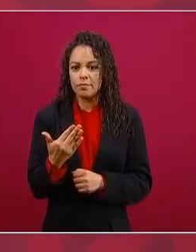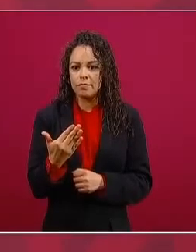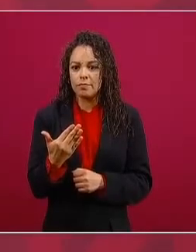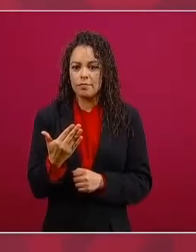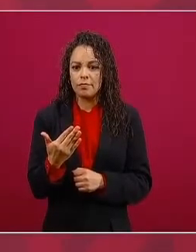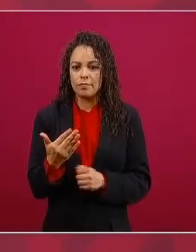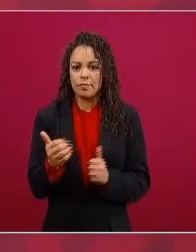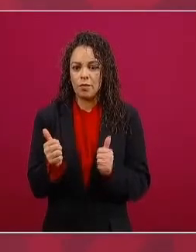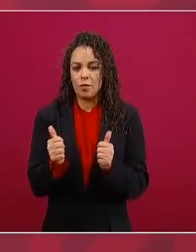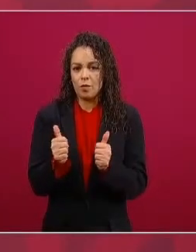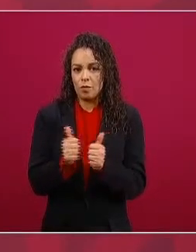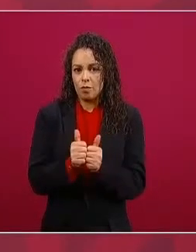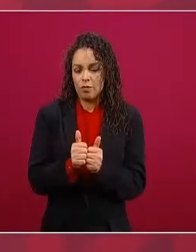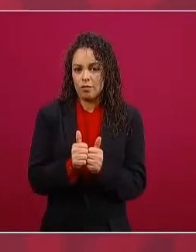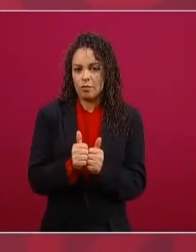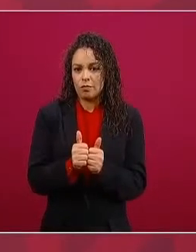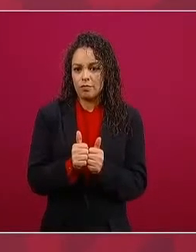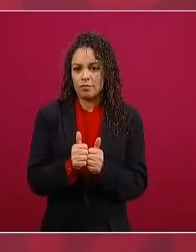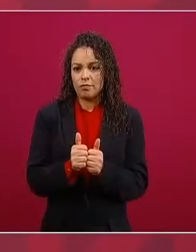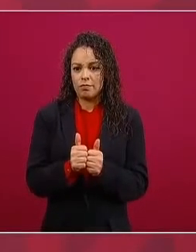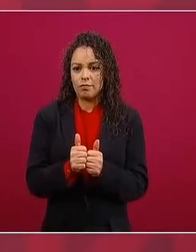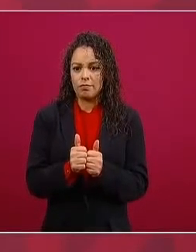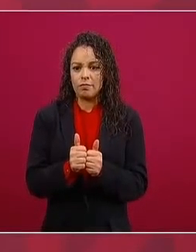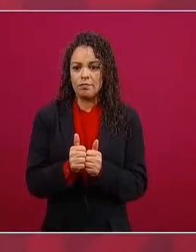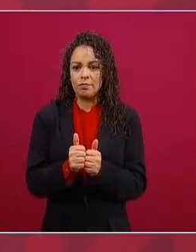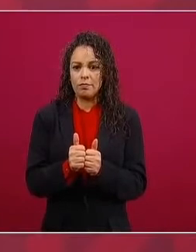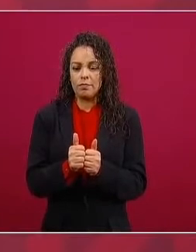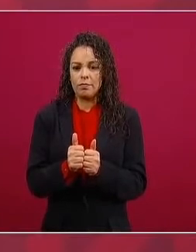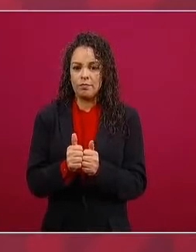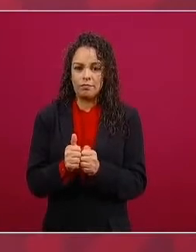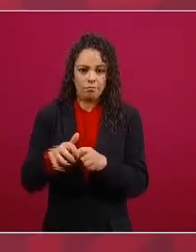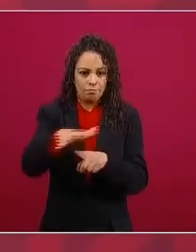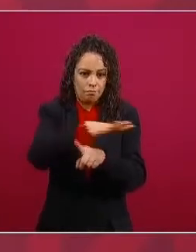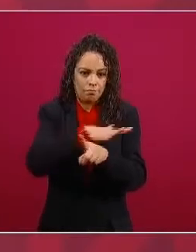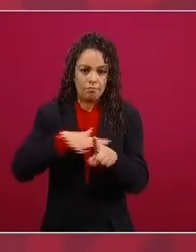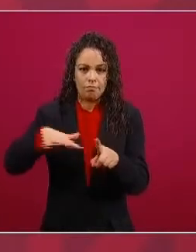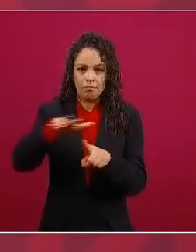tienen que haber menos delincuencia